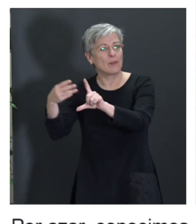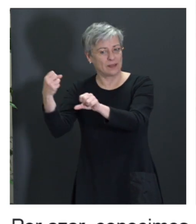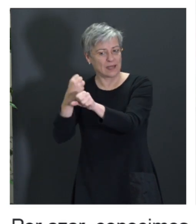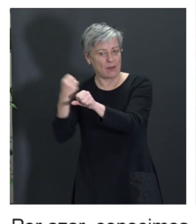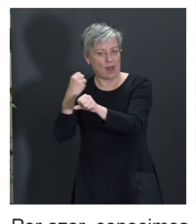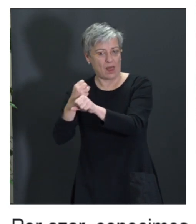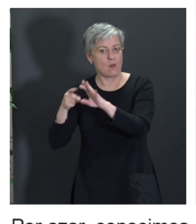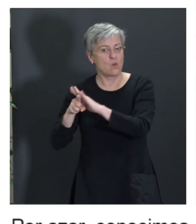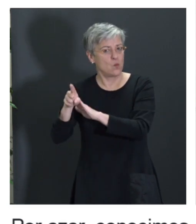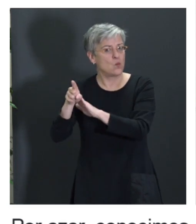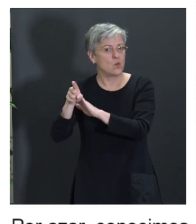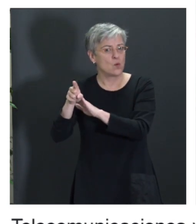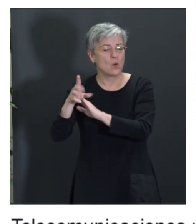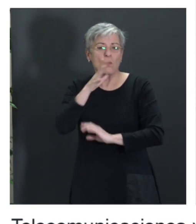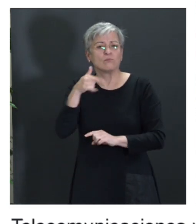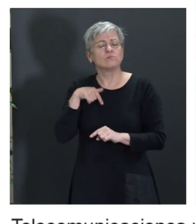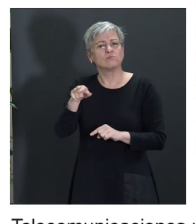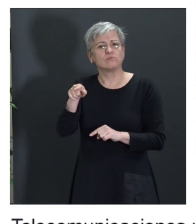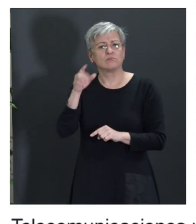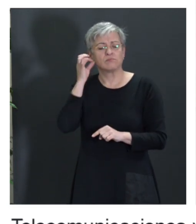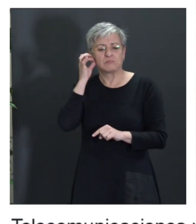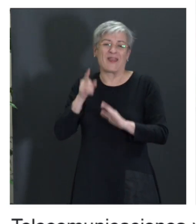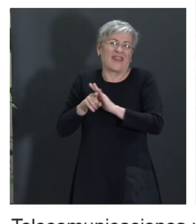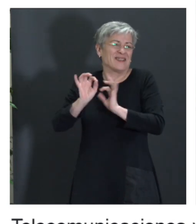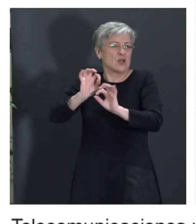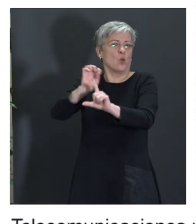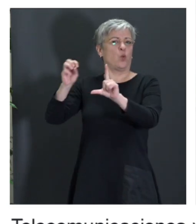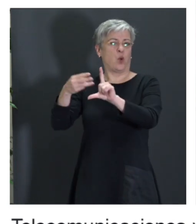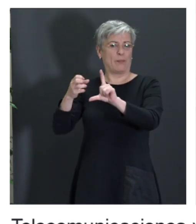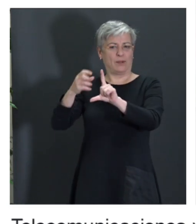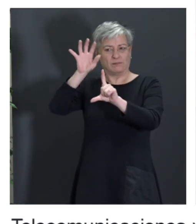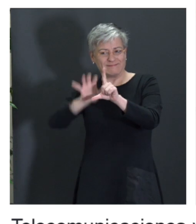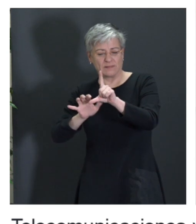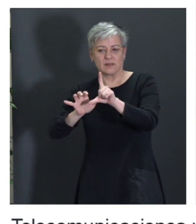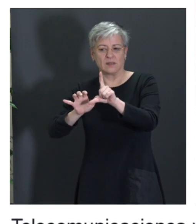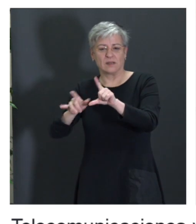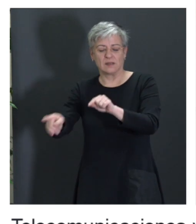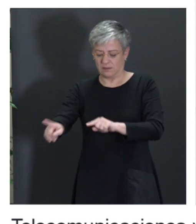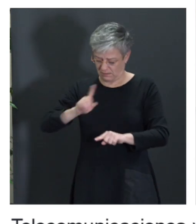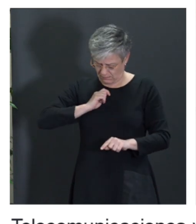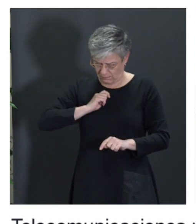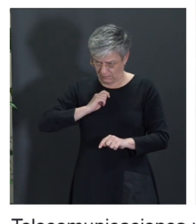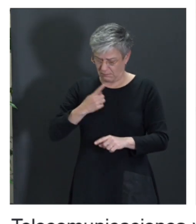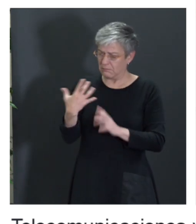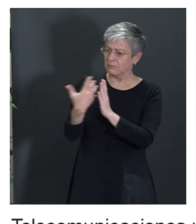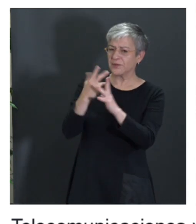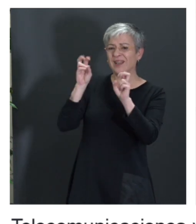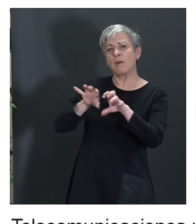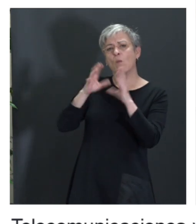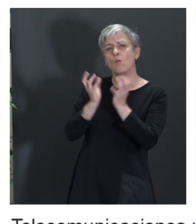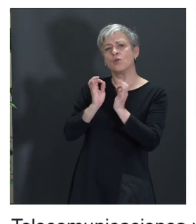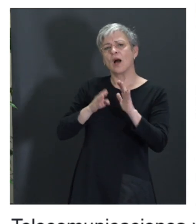estudiado allí en Canadá, pues, desarrollo web, y ella nos abrió el mundo de la accesibilidad. Y cuando